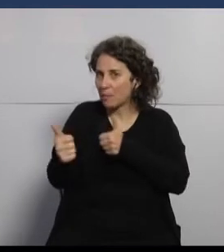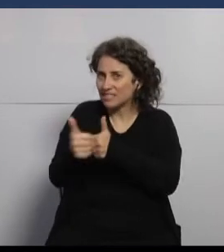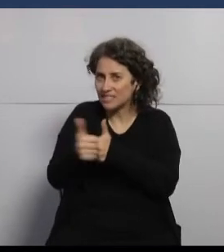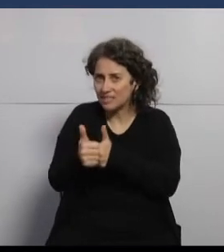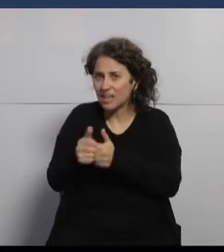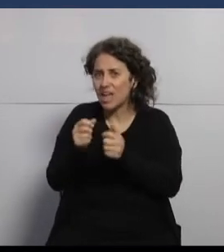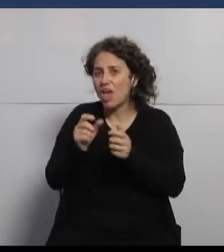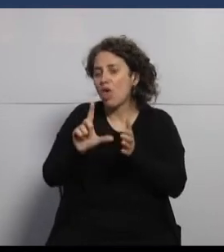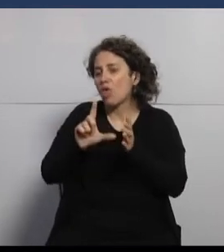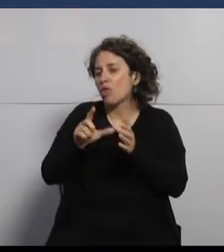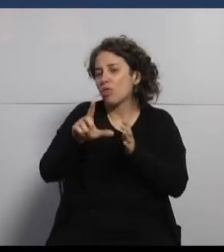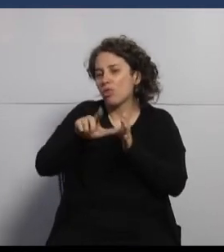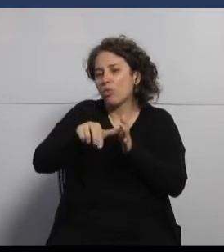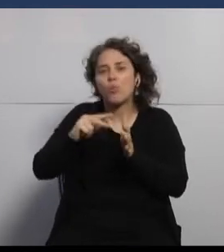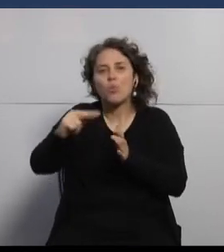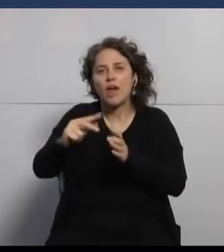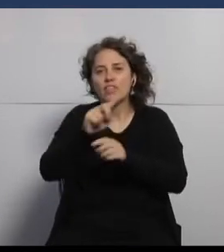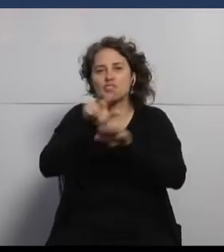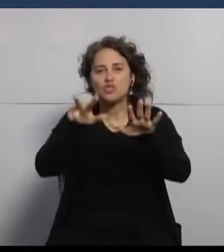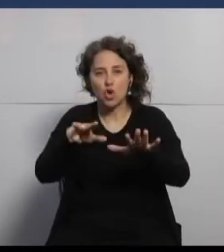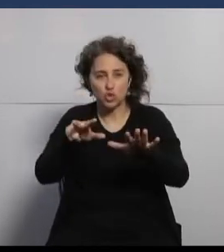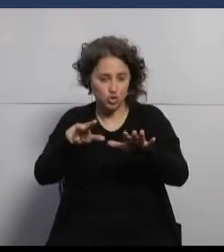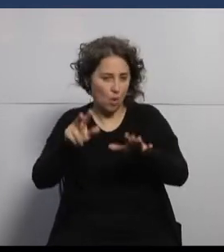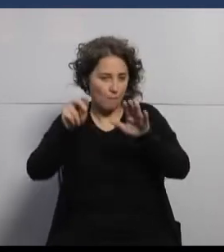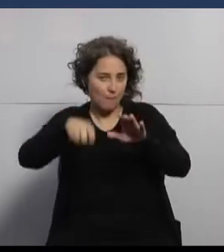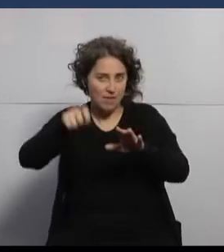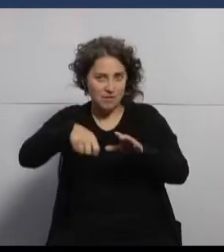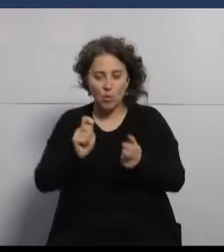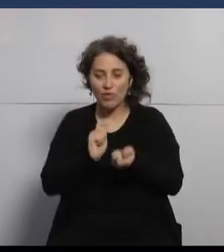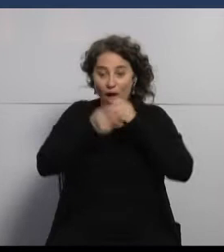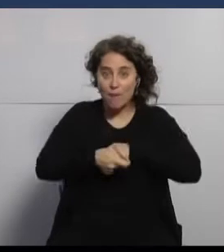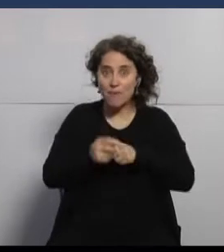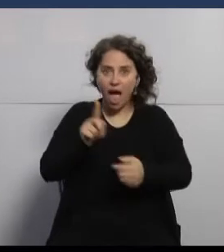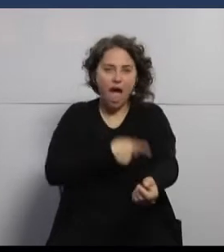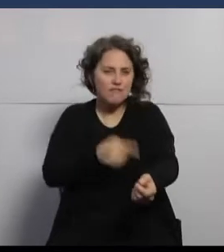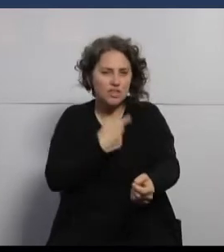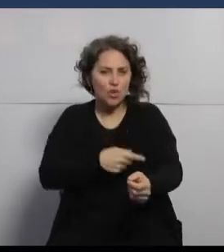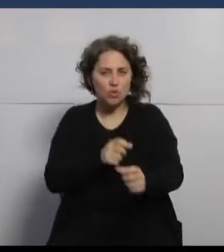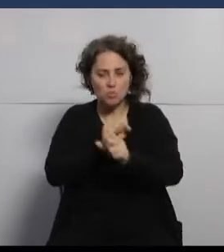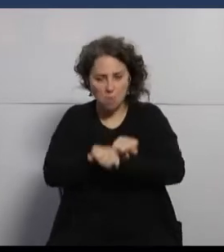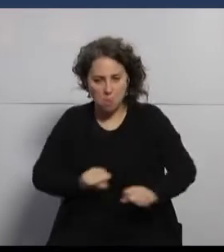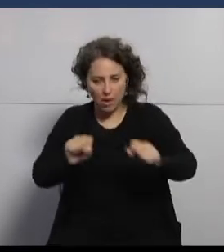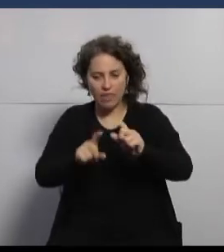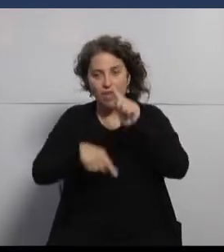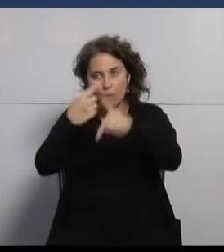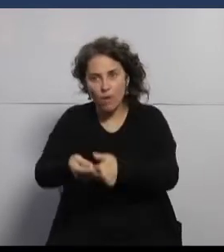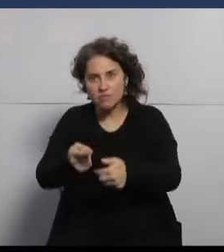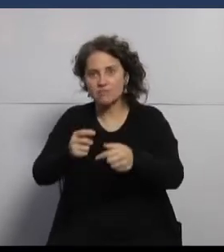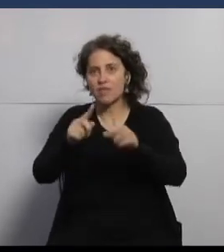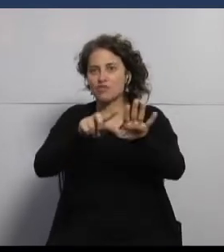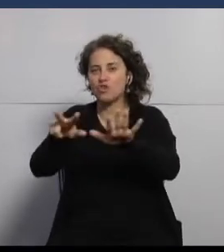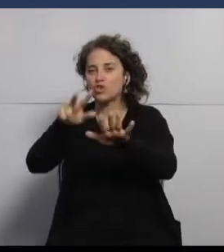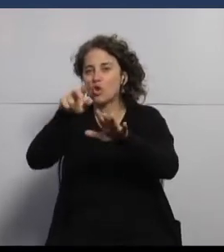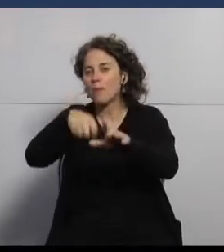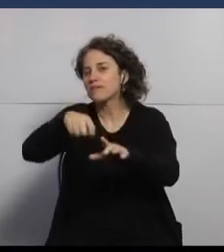que pueden durar hasta 18 meses. Cuando hace una intervención de cambio de hábito, funciona hasta dentro de 18 meses. Aumentar en